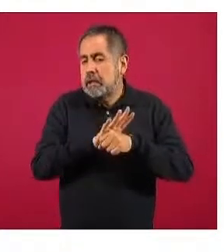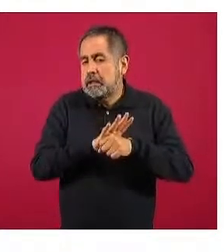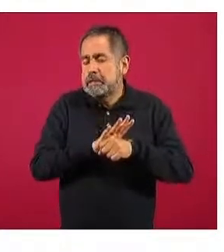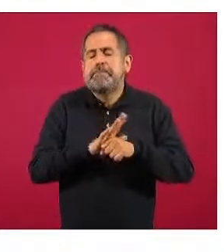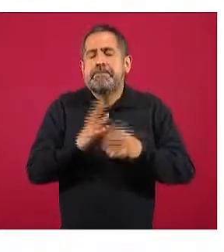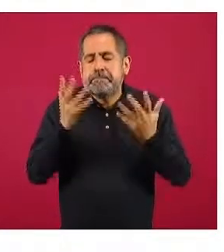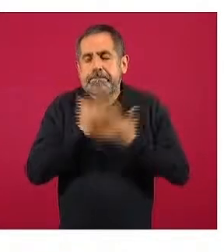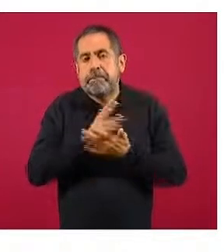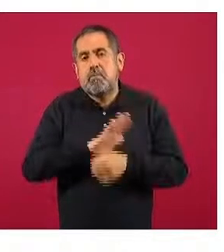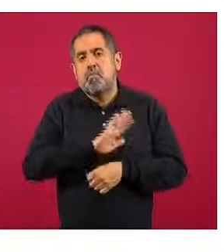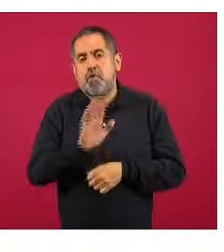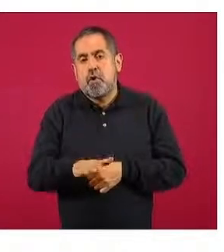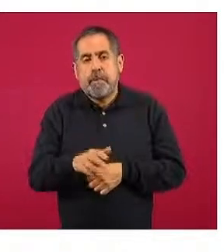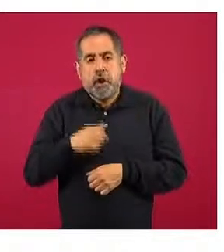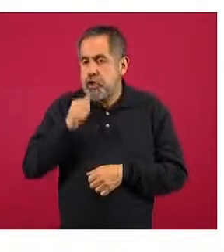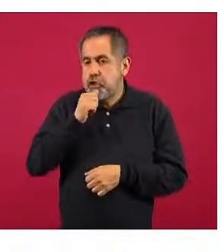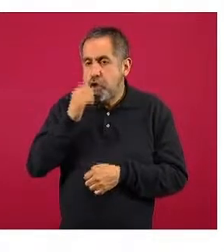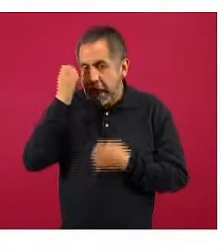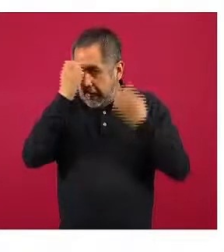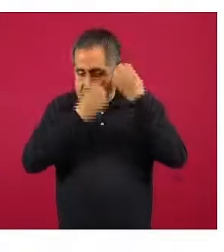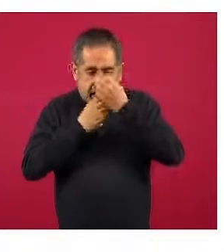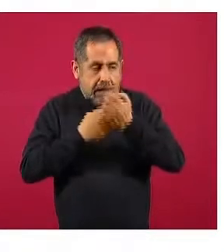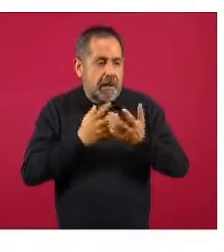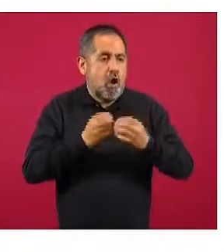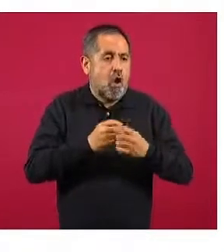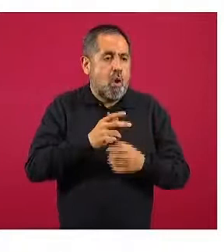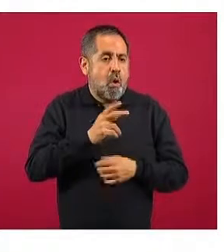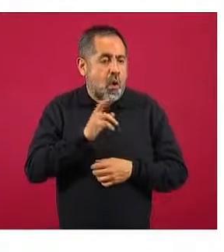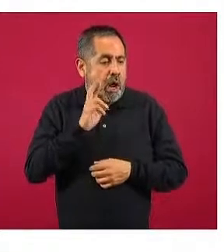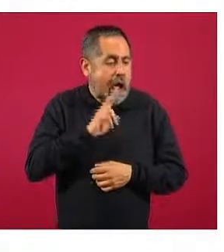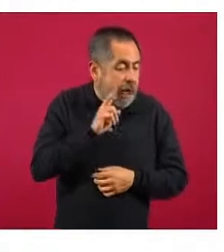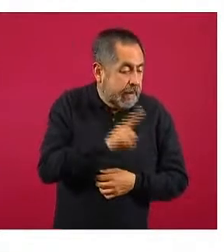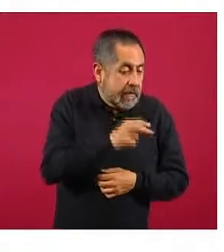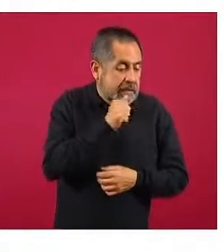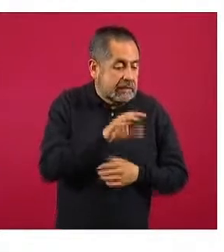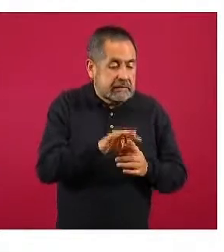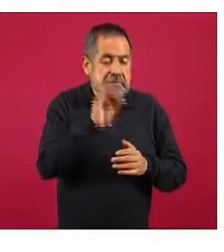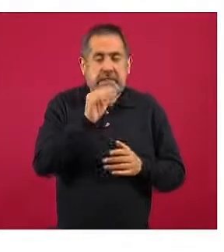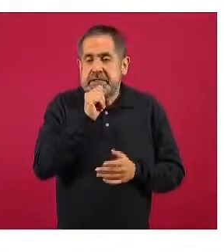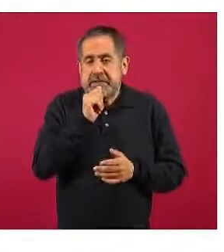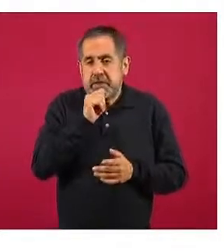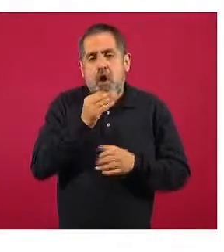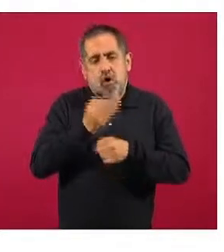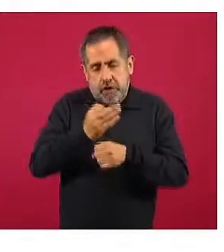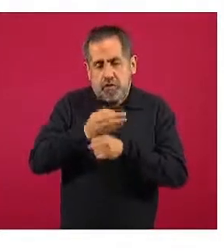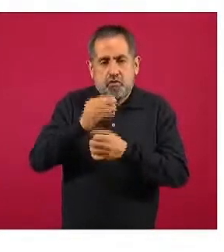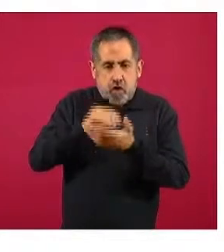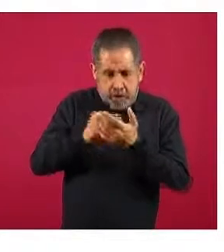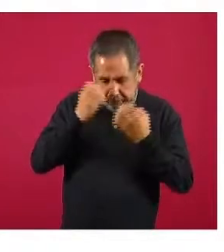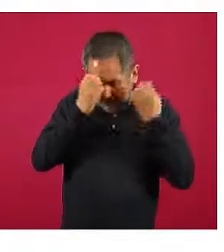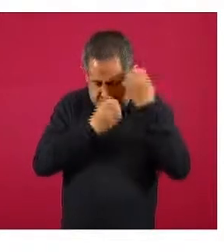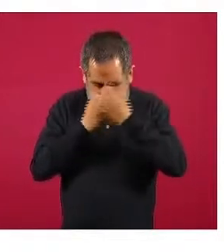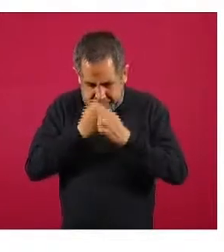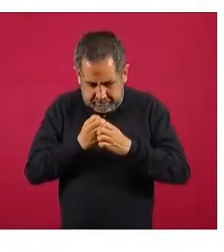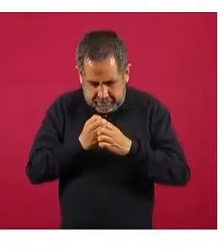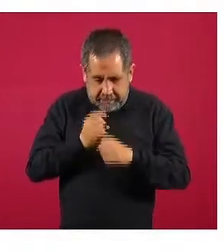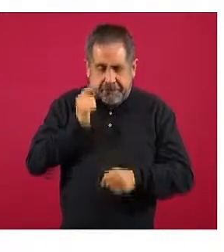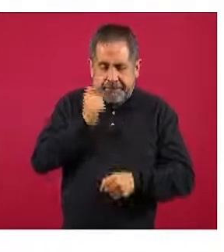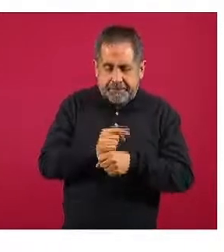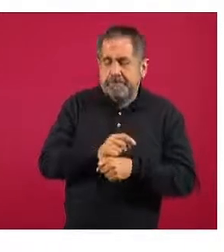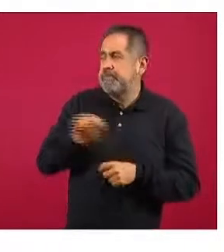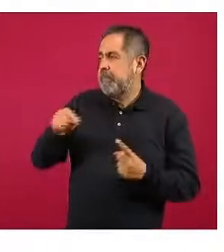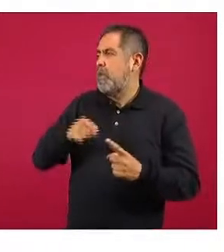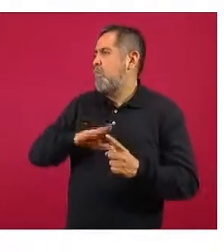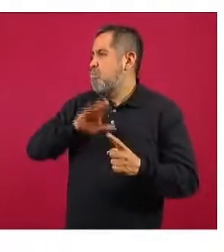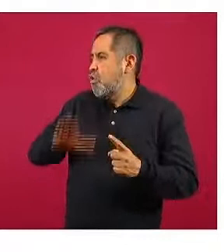fallecieron sin haber tenido una prueba o sin que ésta haya emitido un resultado. Todavía está el recurso de la dictaminación, en donde